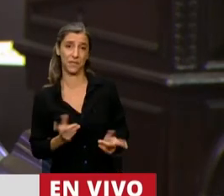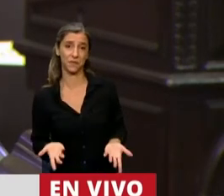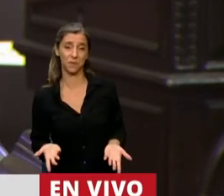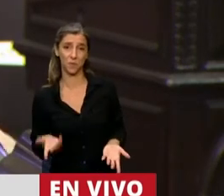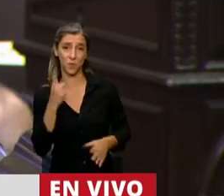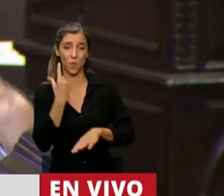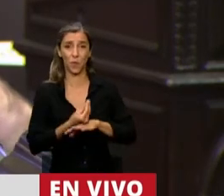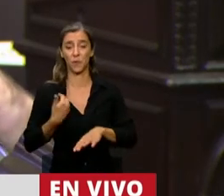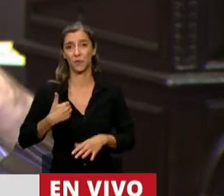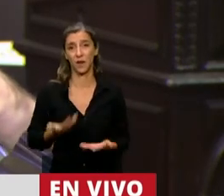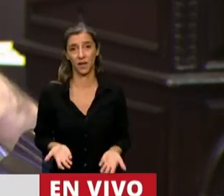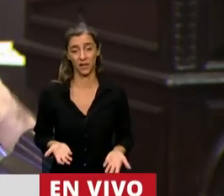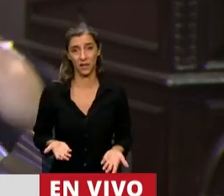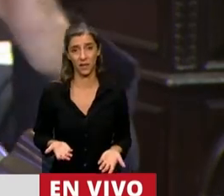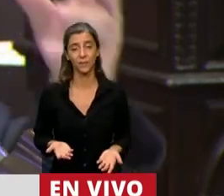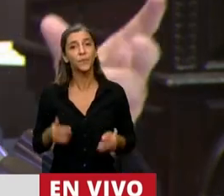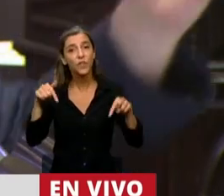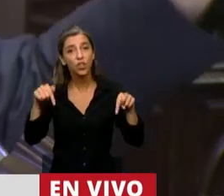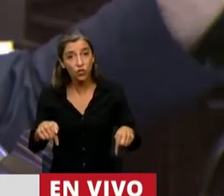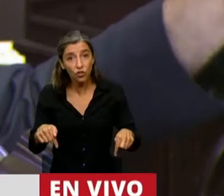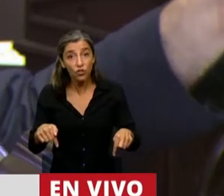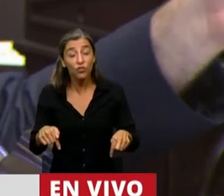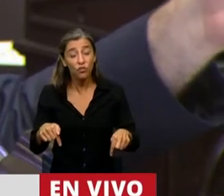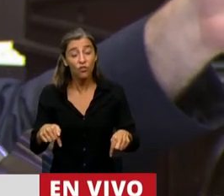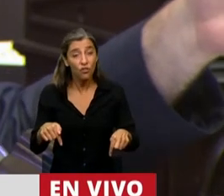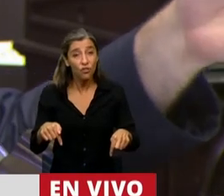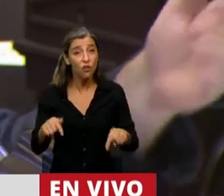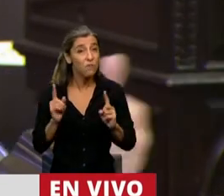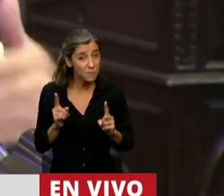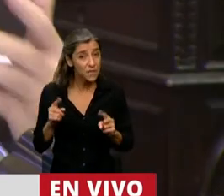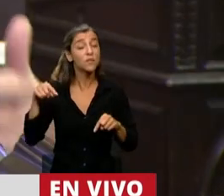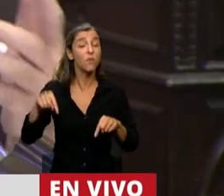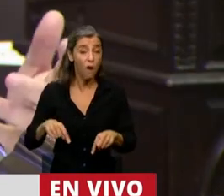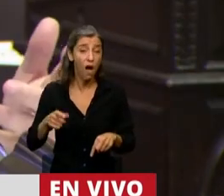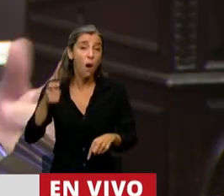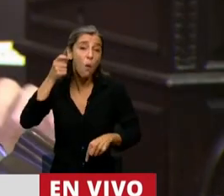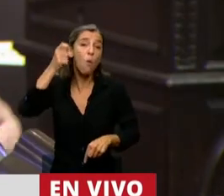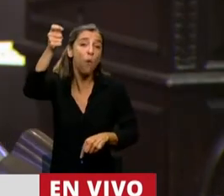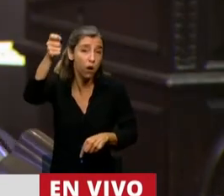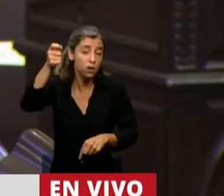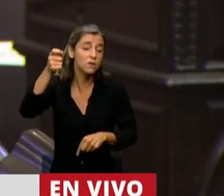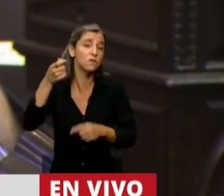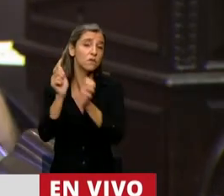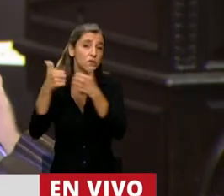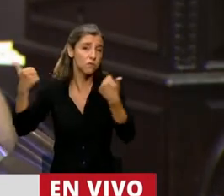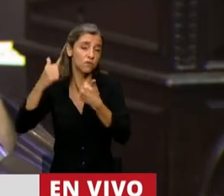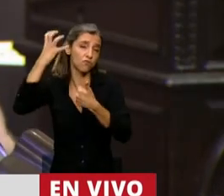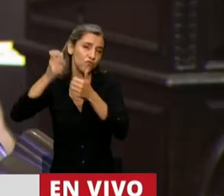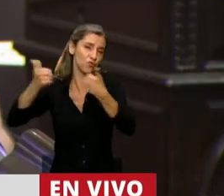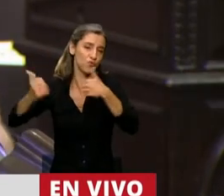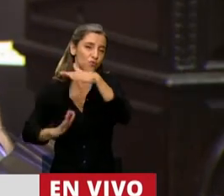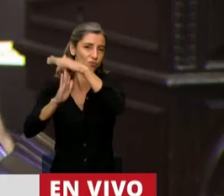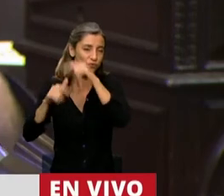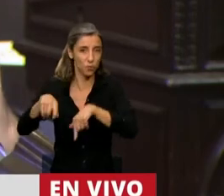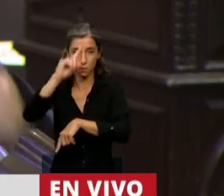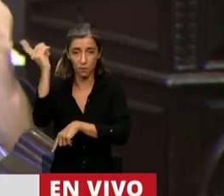incluso se encuentra en litigio en la Corte Suprema de la Nación porque se sigue discutiendo las graves falencias que